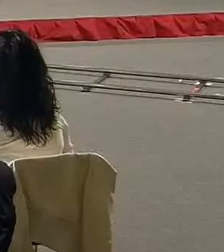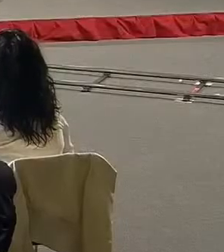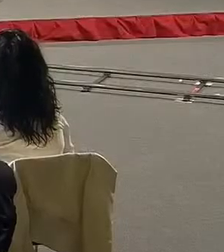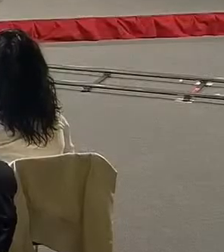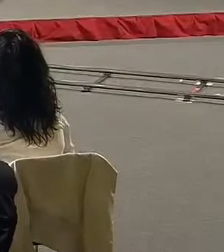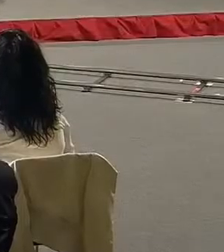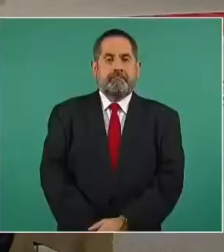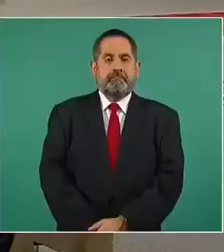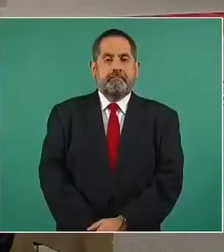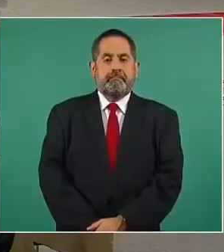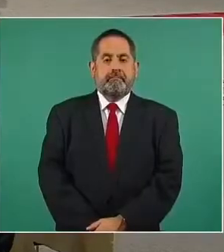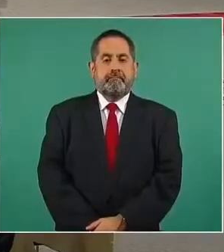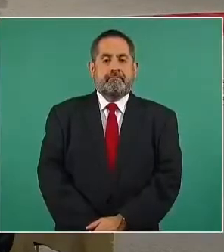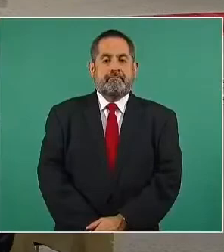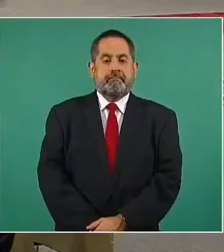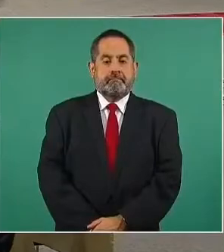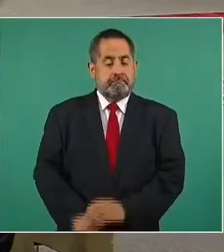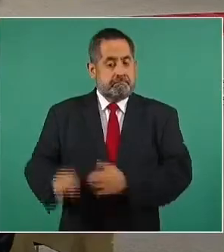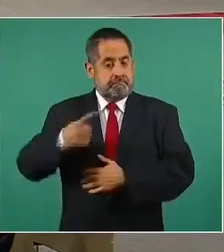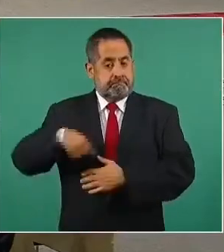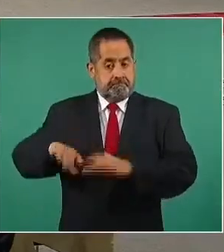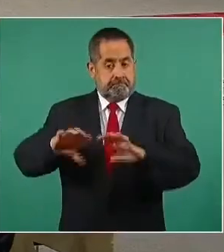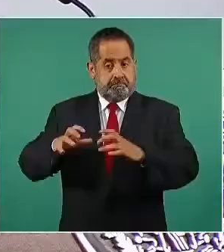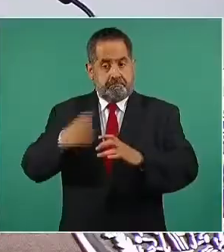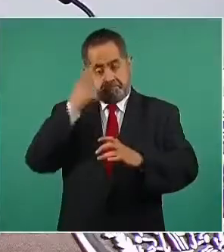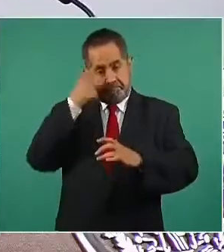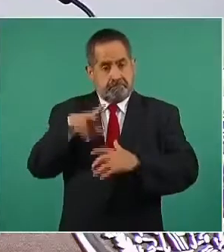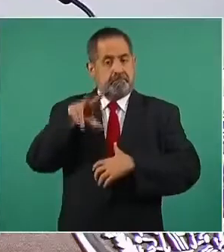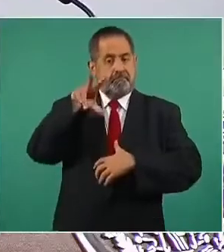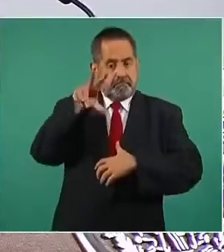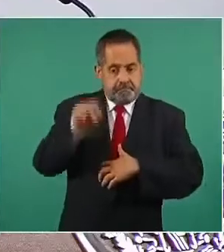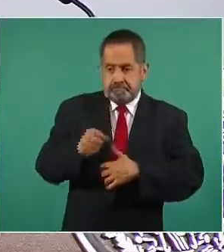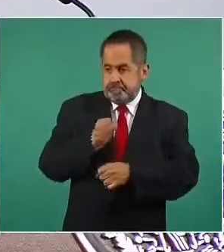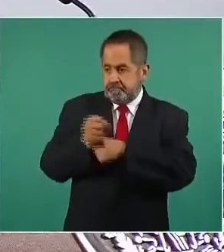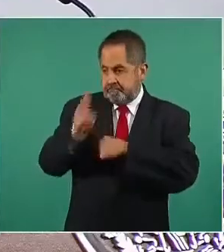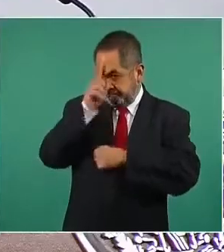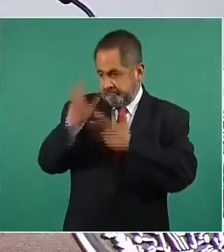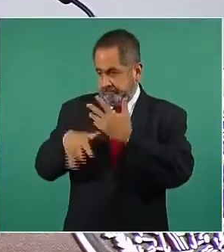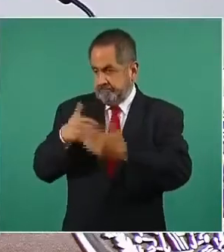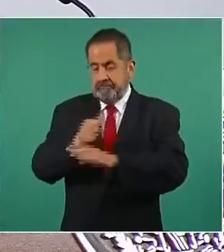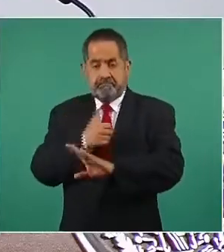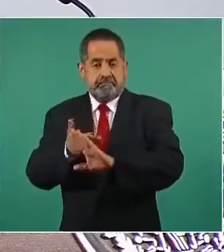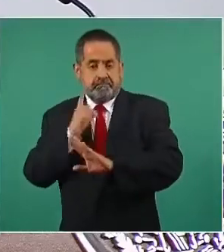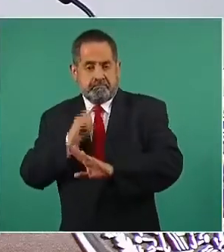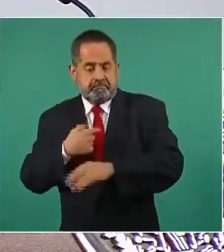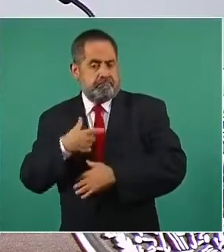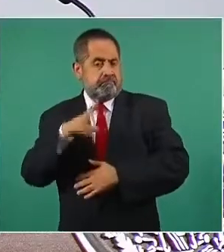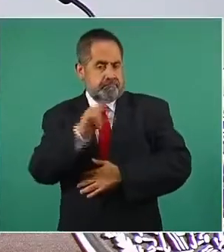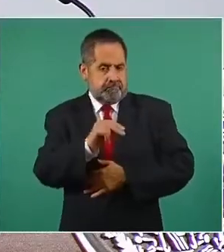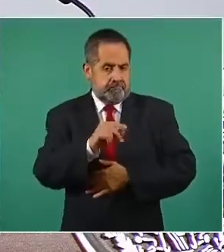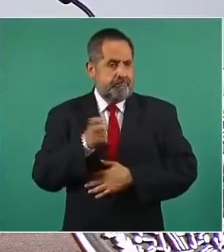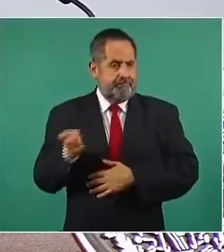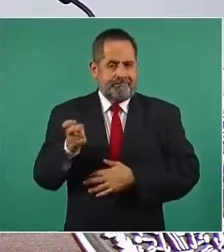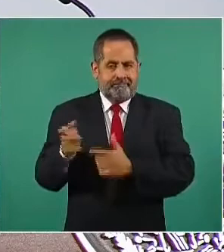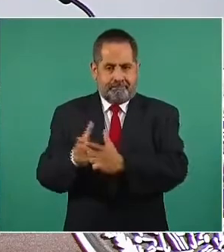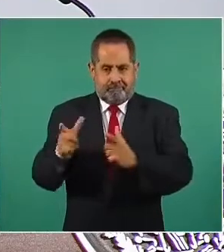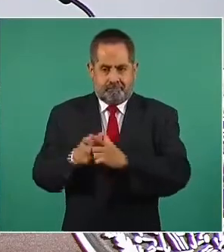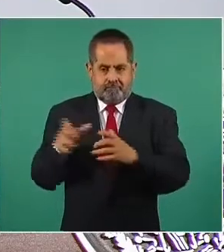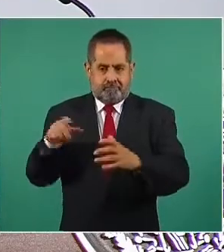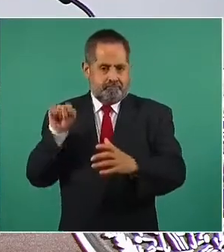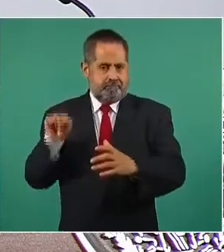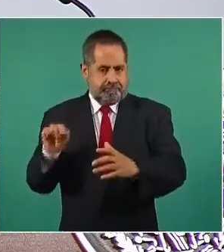Interinstitucional en Contra de la Violencia Hacia las Mujeres, el GIEB. En primer lugar,